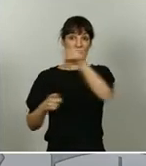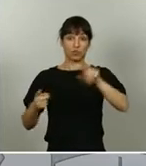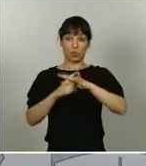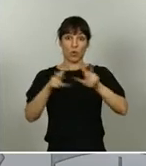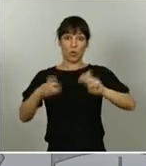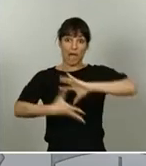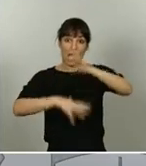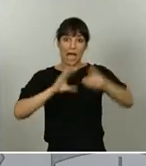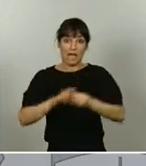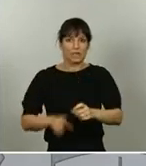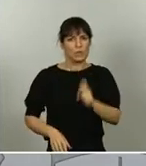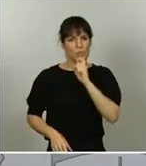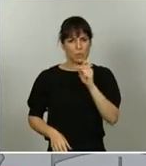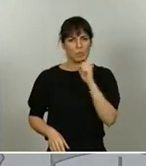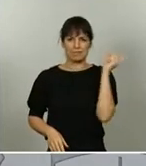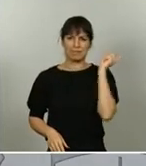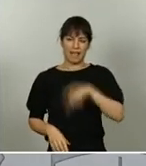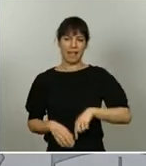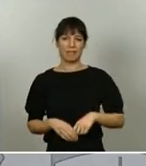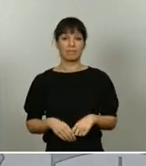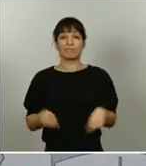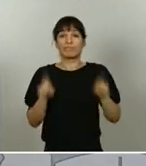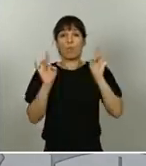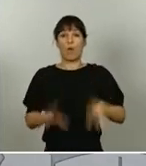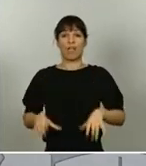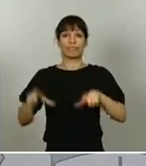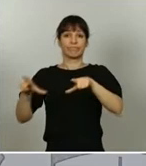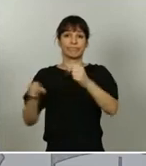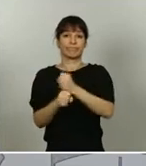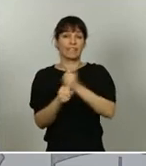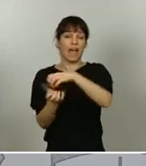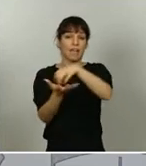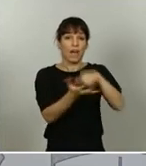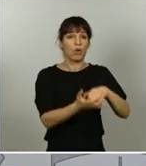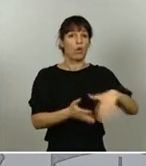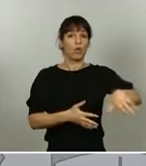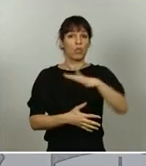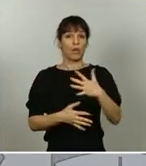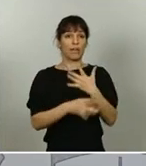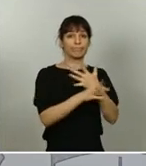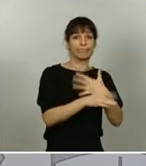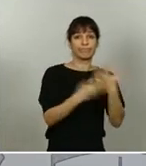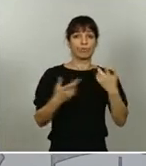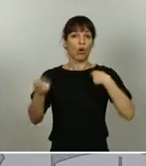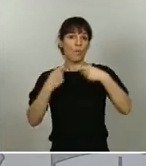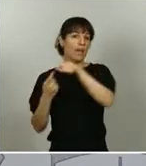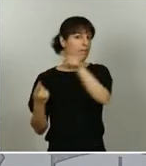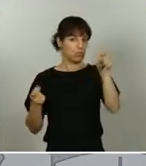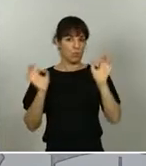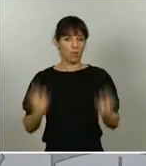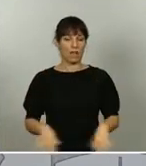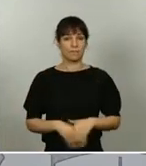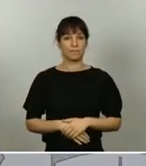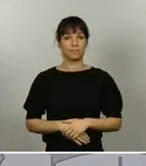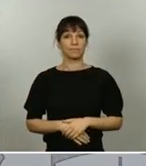como sucede también en los centros de trabajo, en los lugares de recreo o en el comercio. Pero tal y como he solicitado a los presidentes y